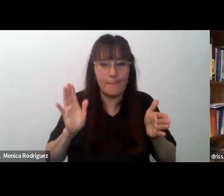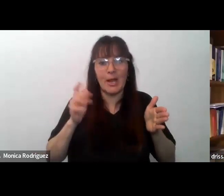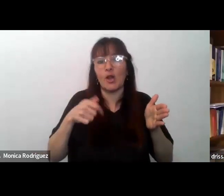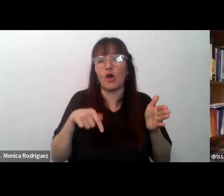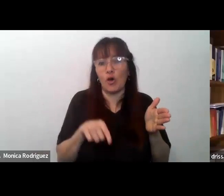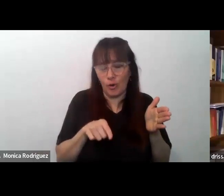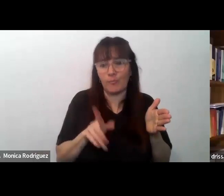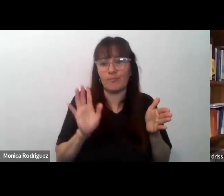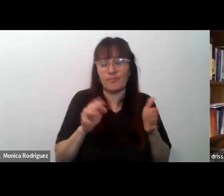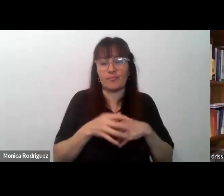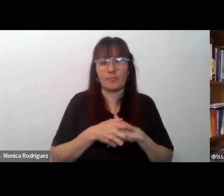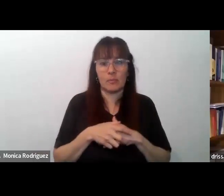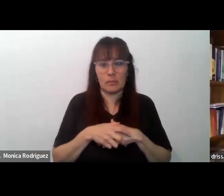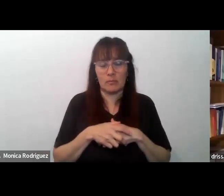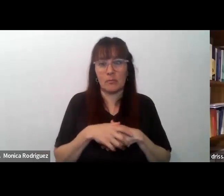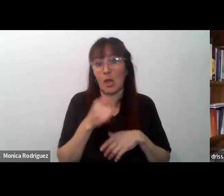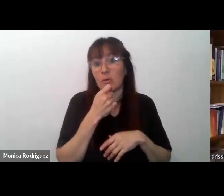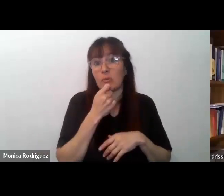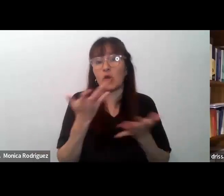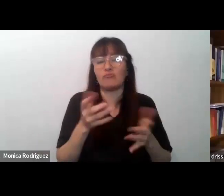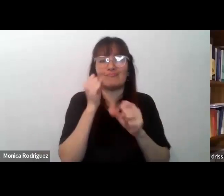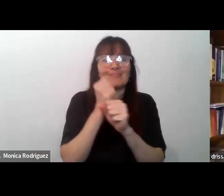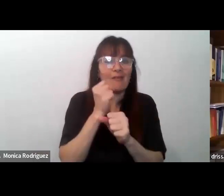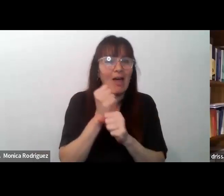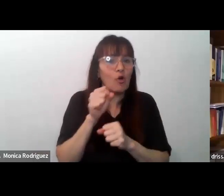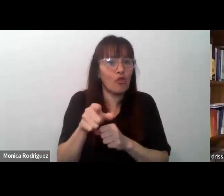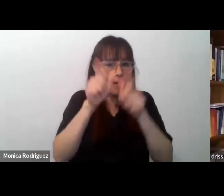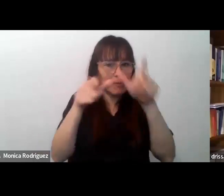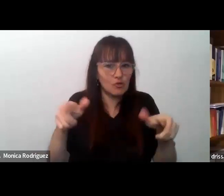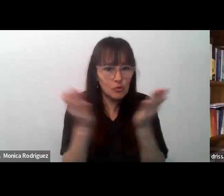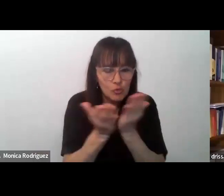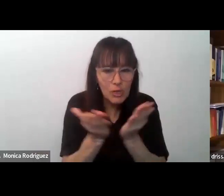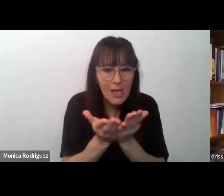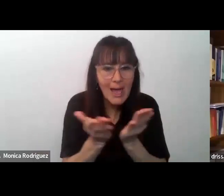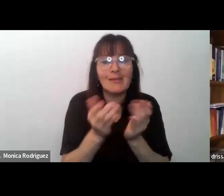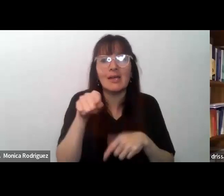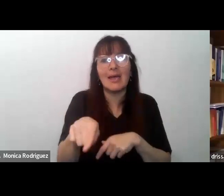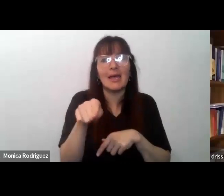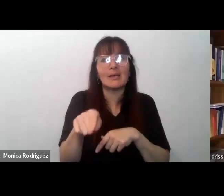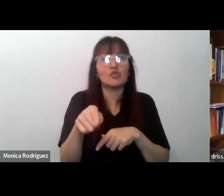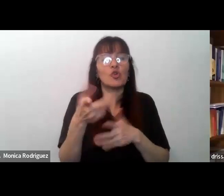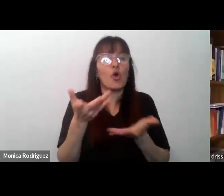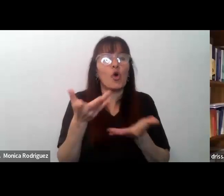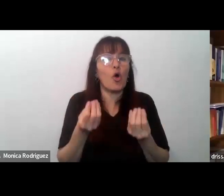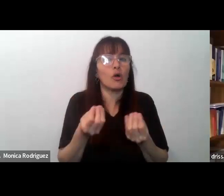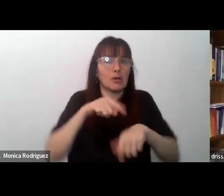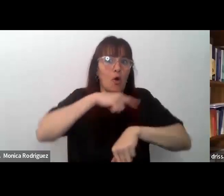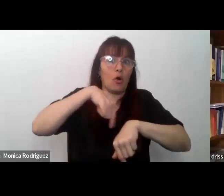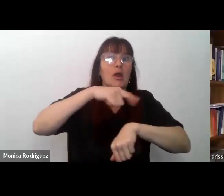si por ejemplo el trabajo de los estudiantes esto va a significar muchísimas horas